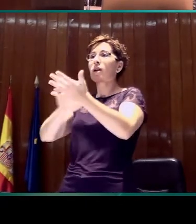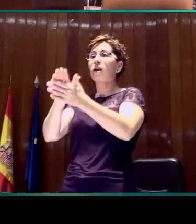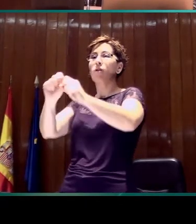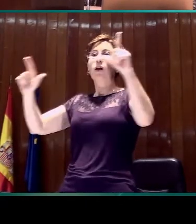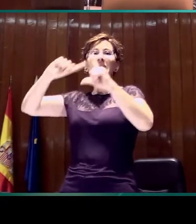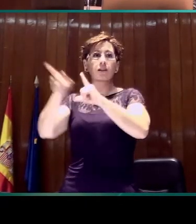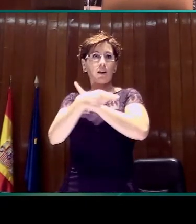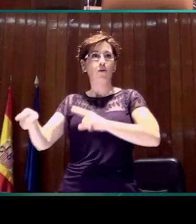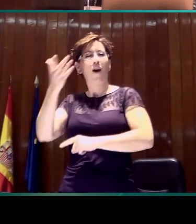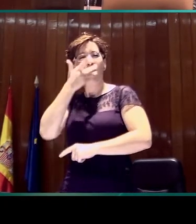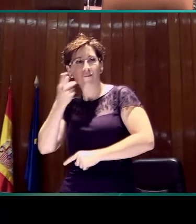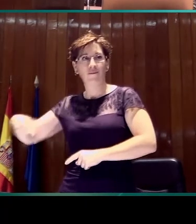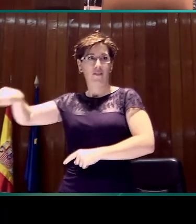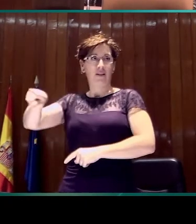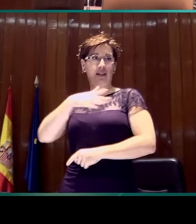servicio.